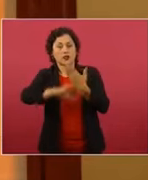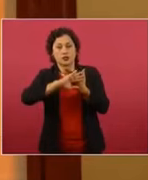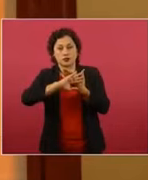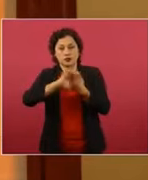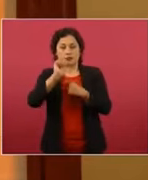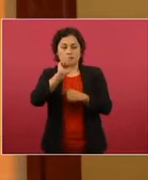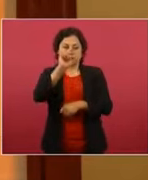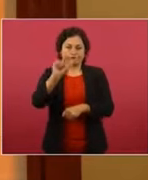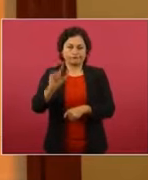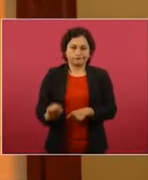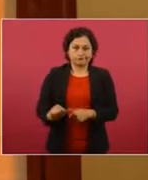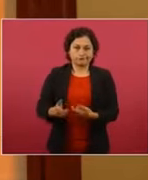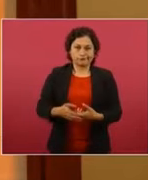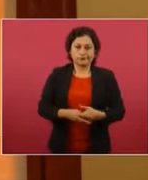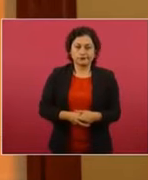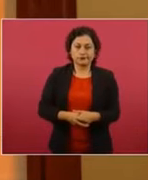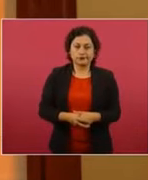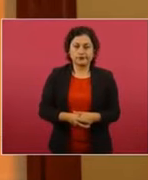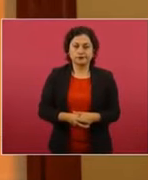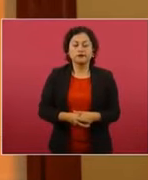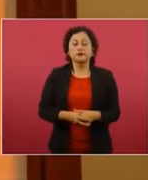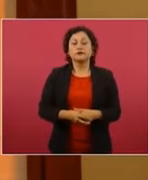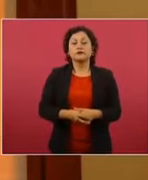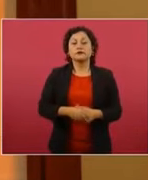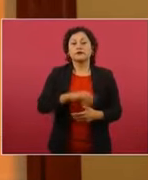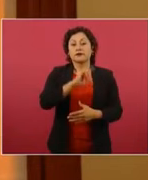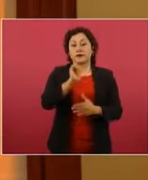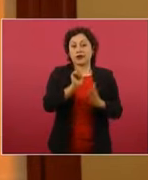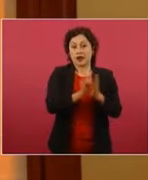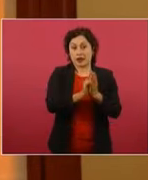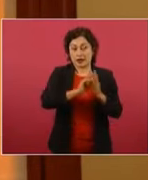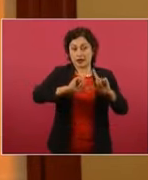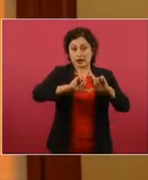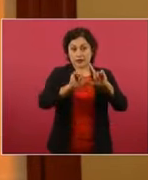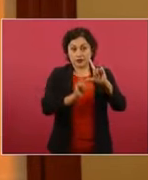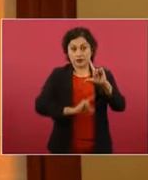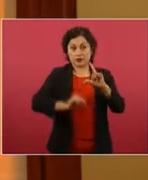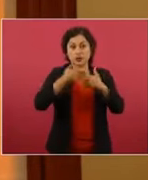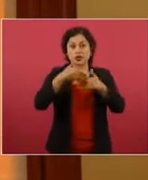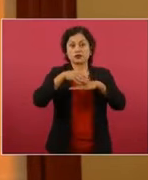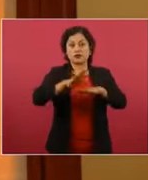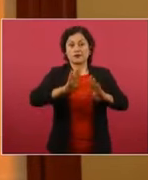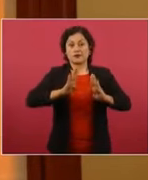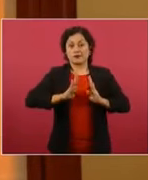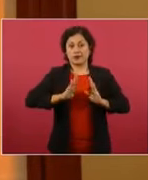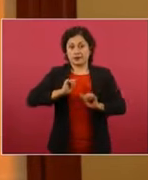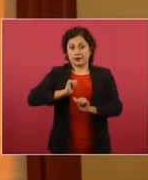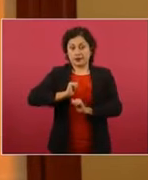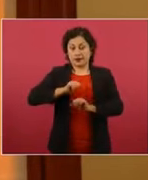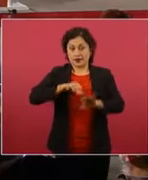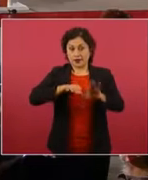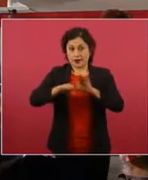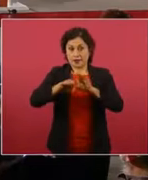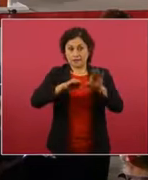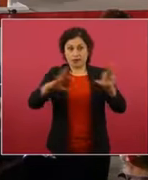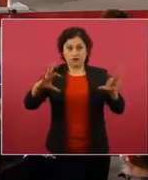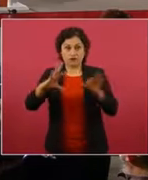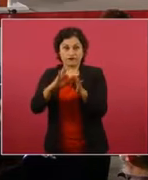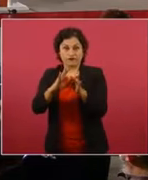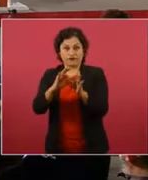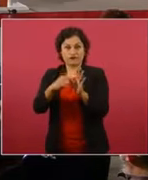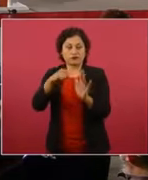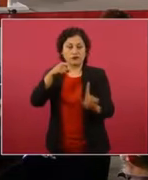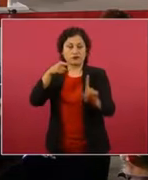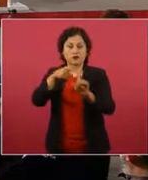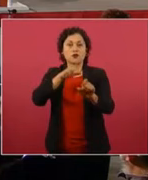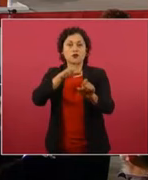sido menores. La actuación apegada a la ley nacional sobre el uso de las fuerzas ha tenido prioridad salvaguardar el bienestar de